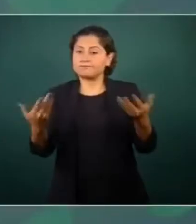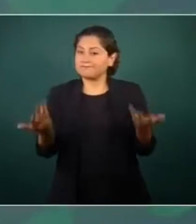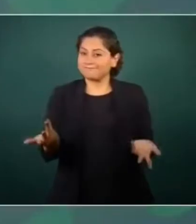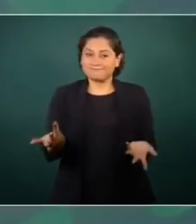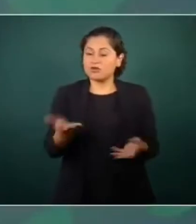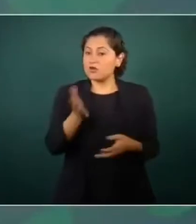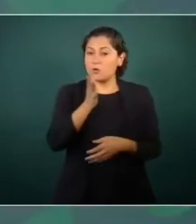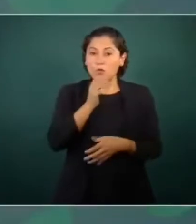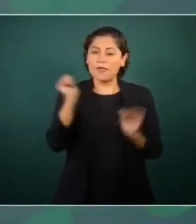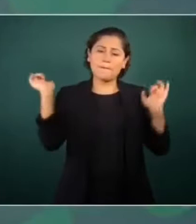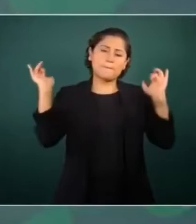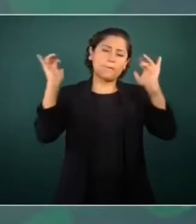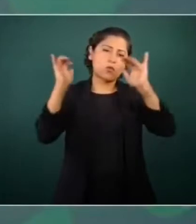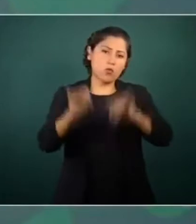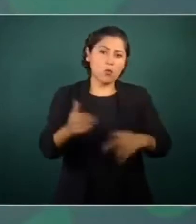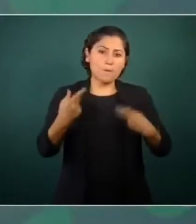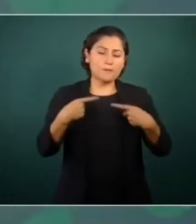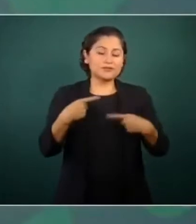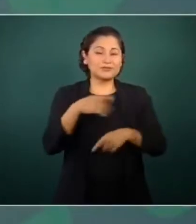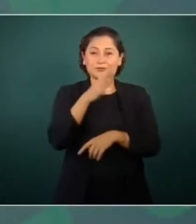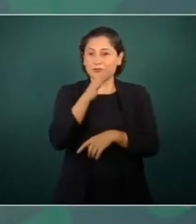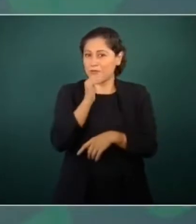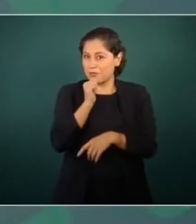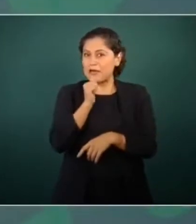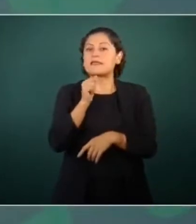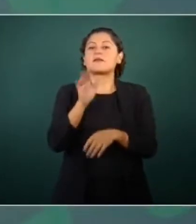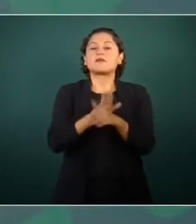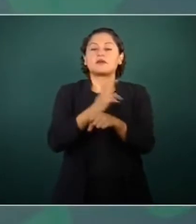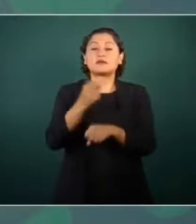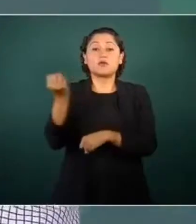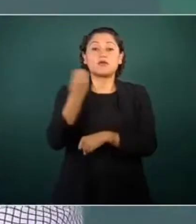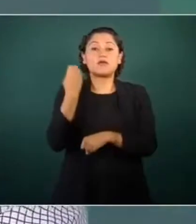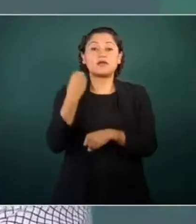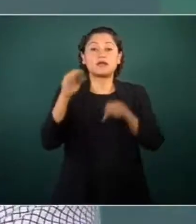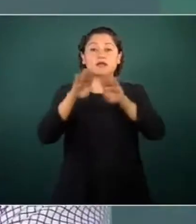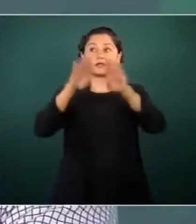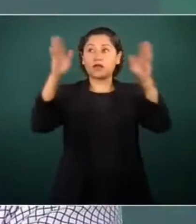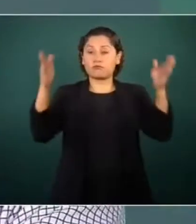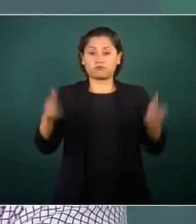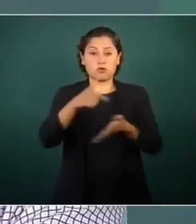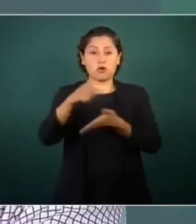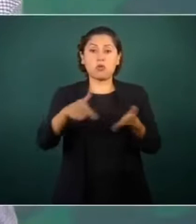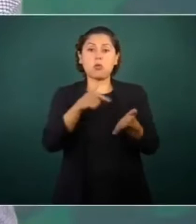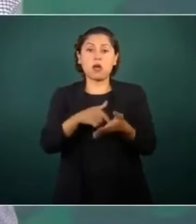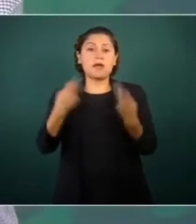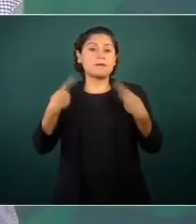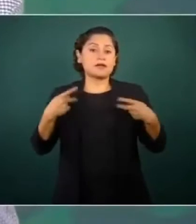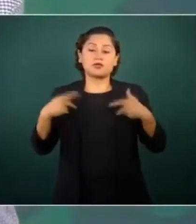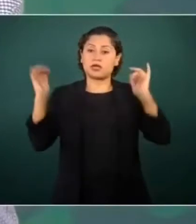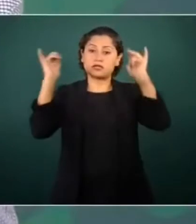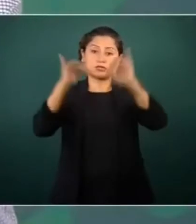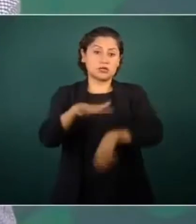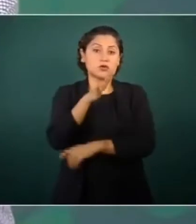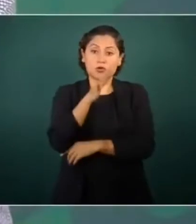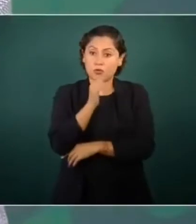cerrados para que se guarde la sana distancia, ayer no se consiguió este